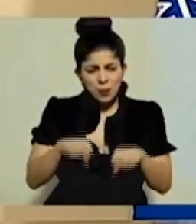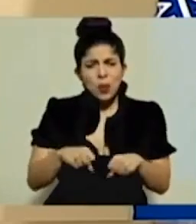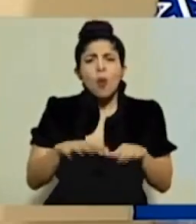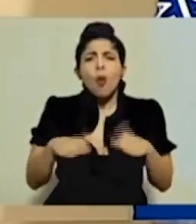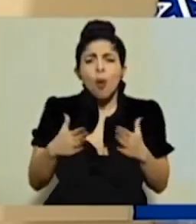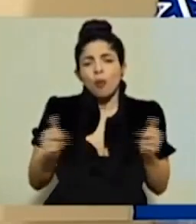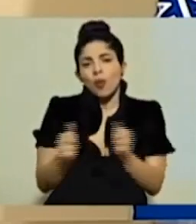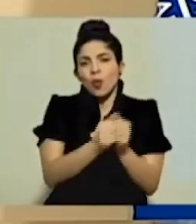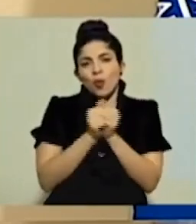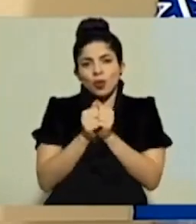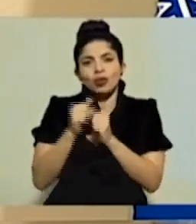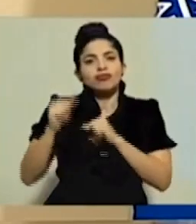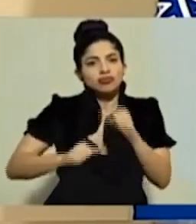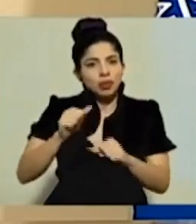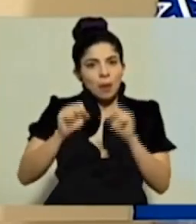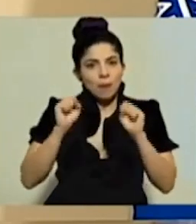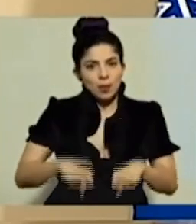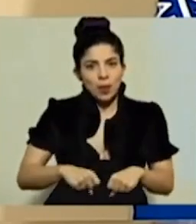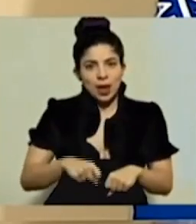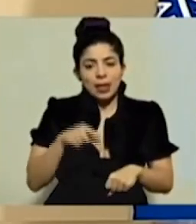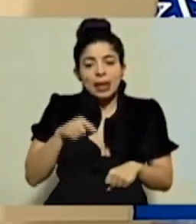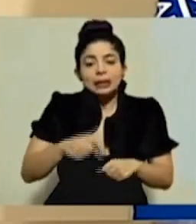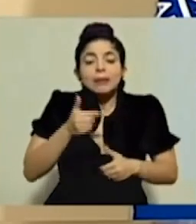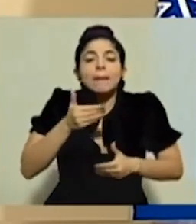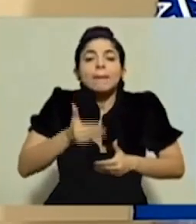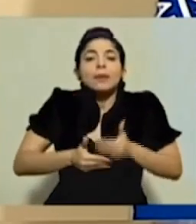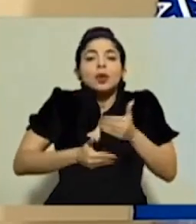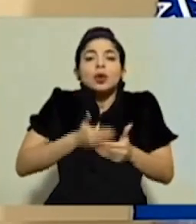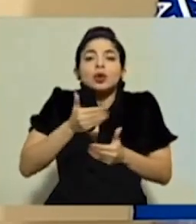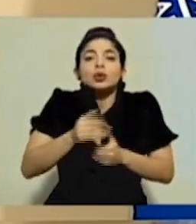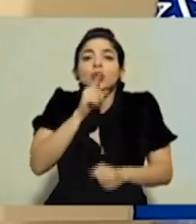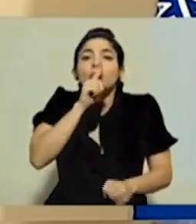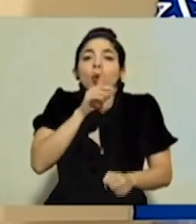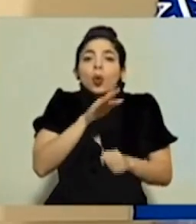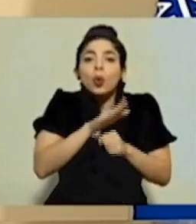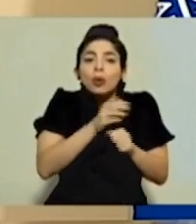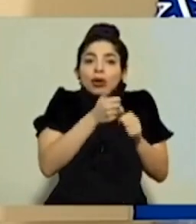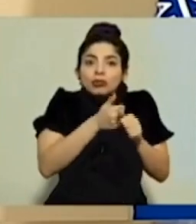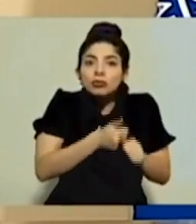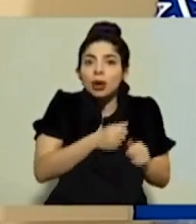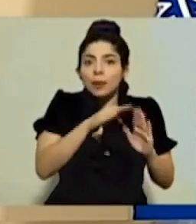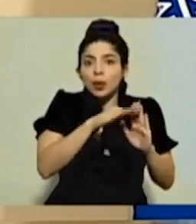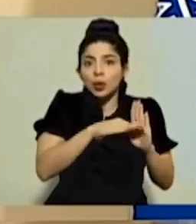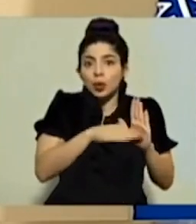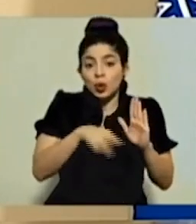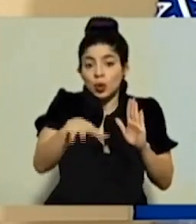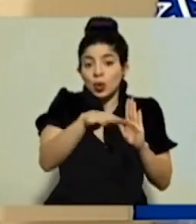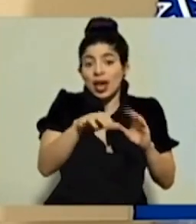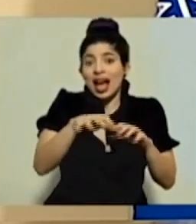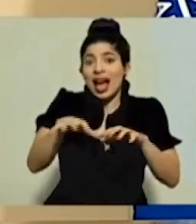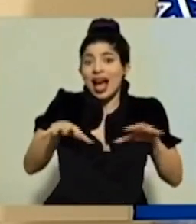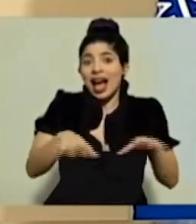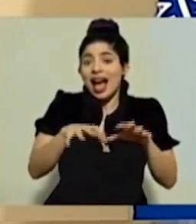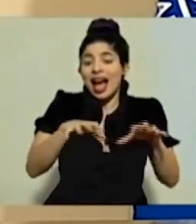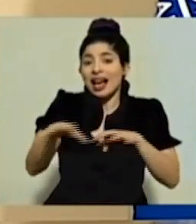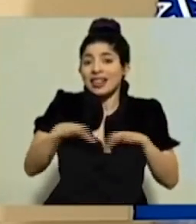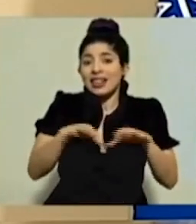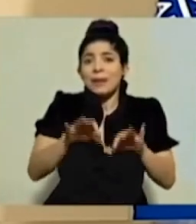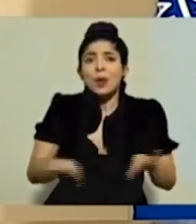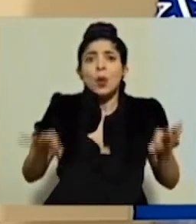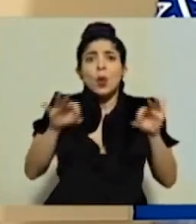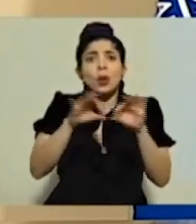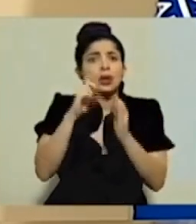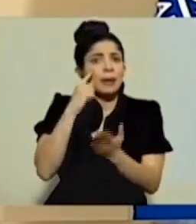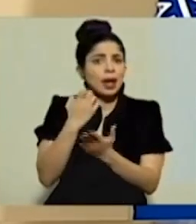juntos salir adelante en un proceso de cumplimiento de protocolos en una actividad que es fundamental para la economía.